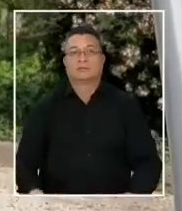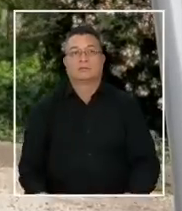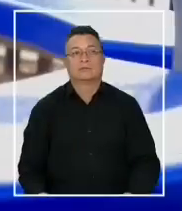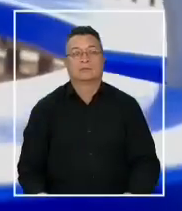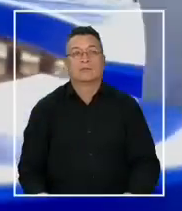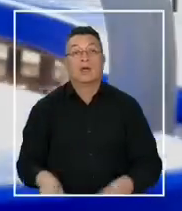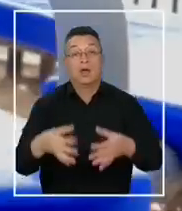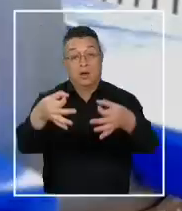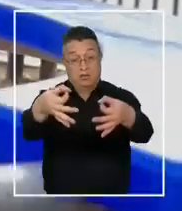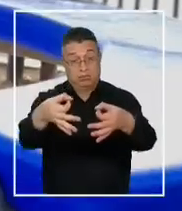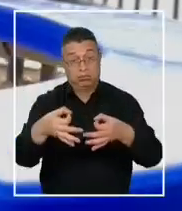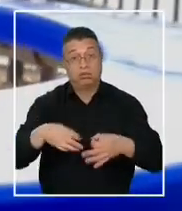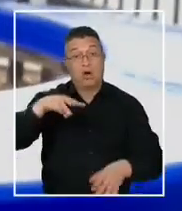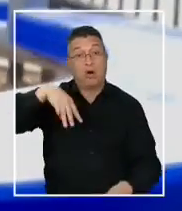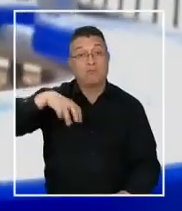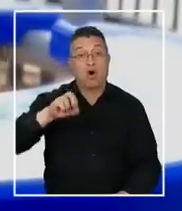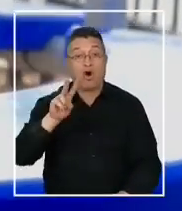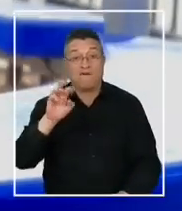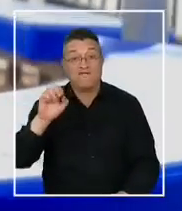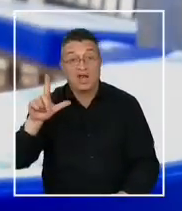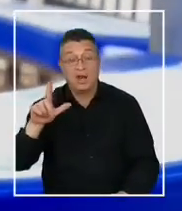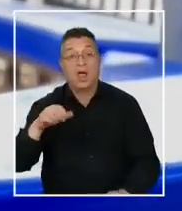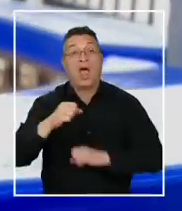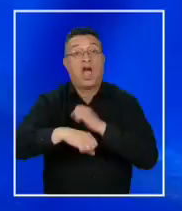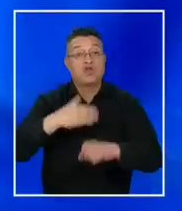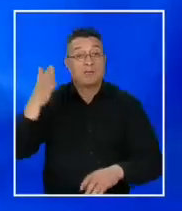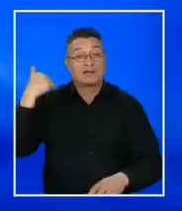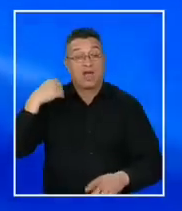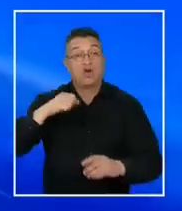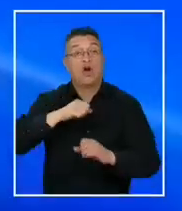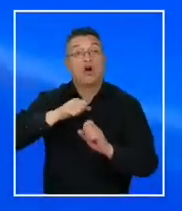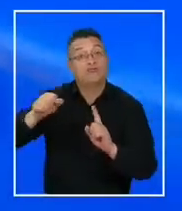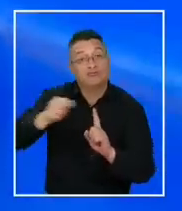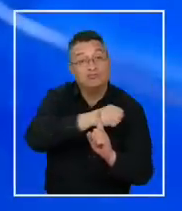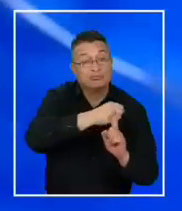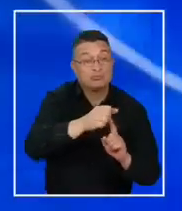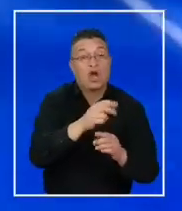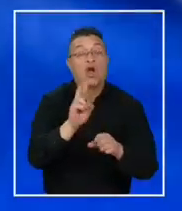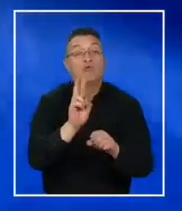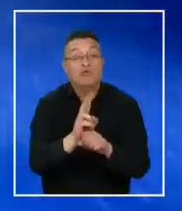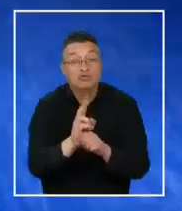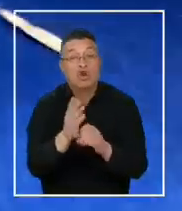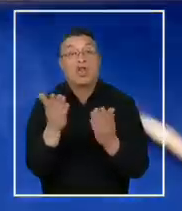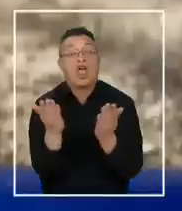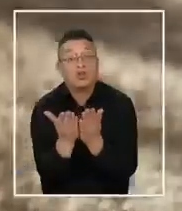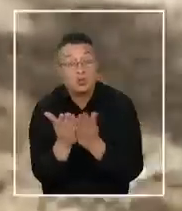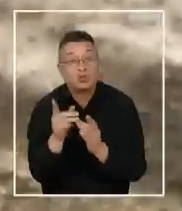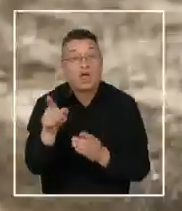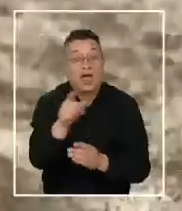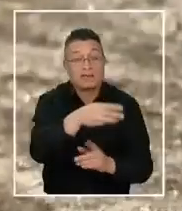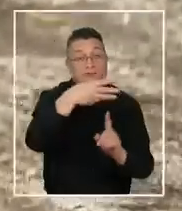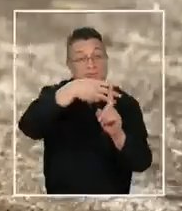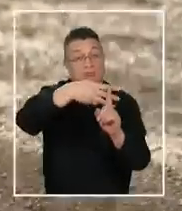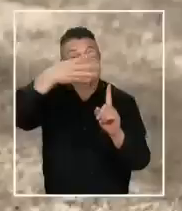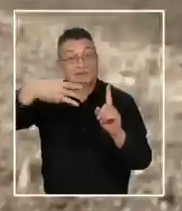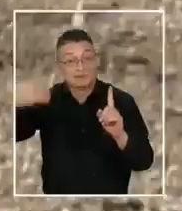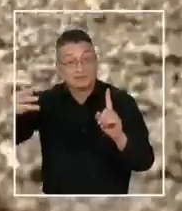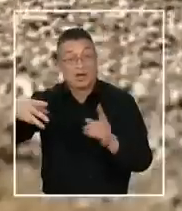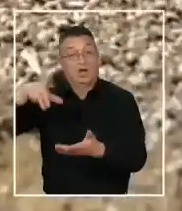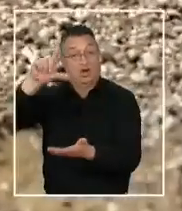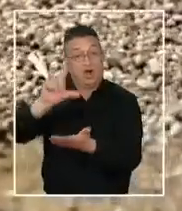Según cifras del móvil, el año pasado los hechos de violencia contra alumnos y docentes de la comunidad LGBTIQ+, en